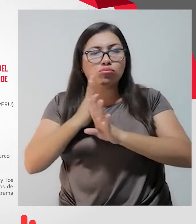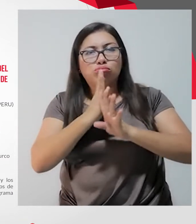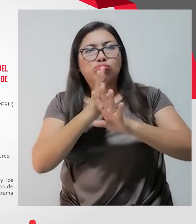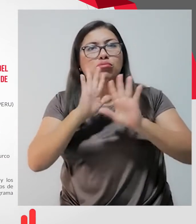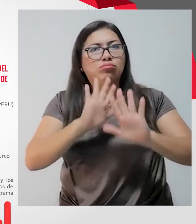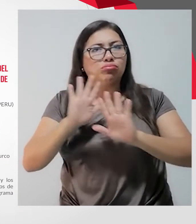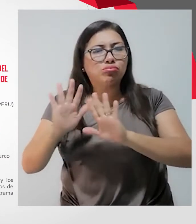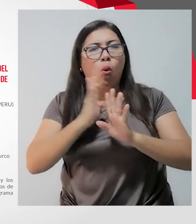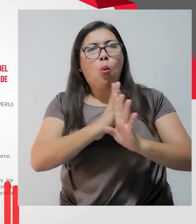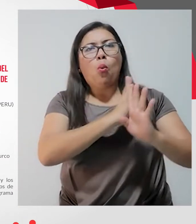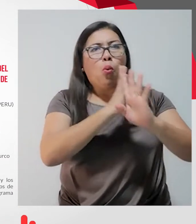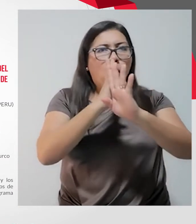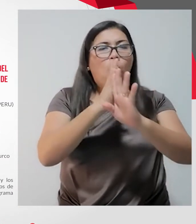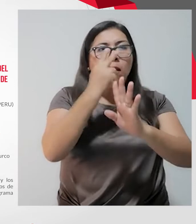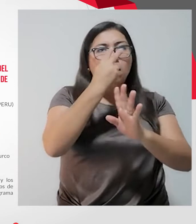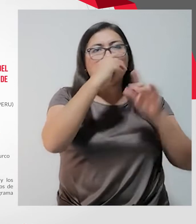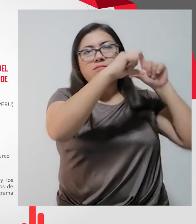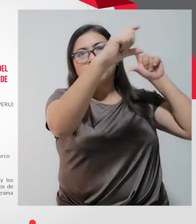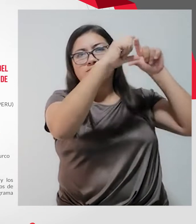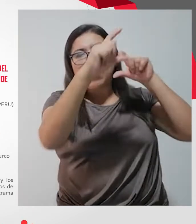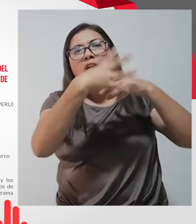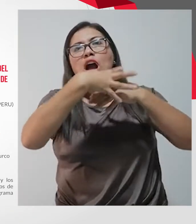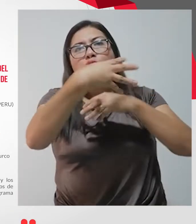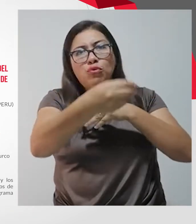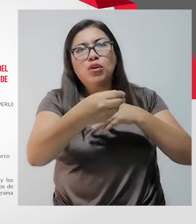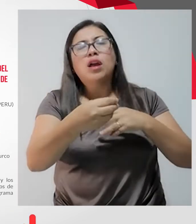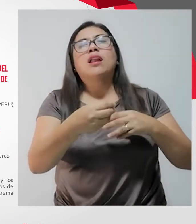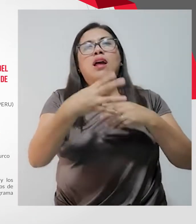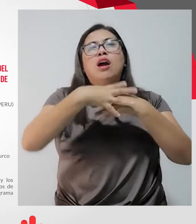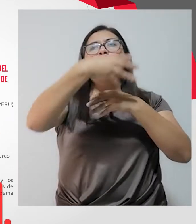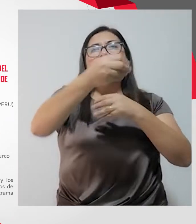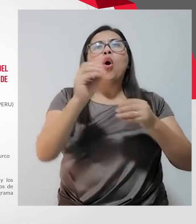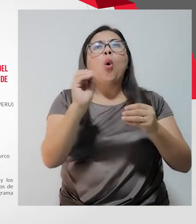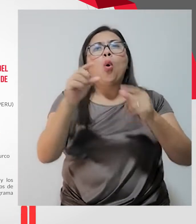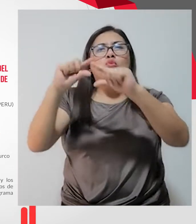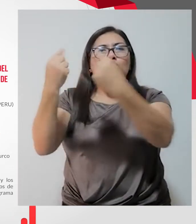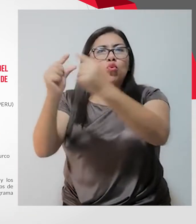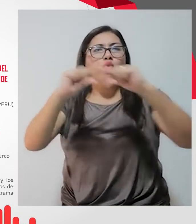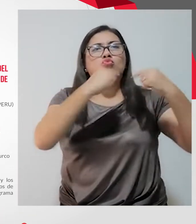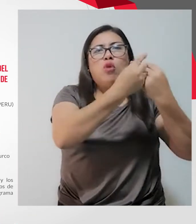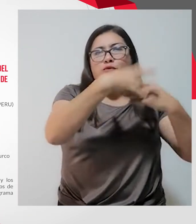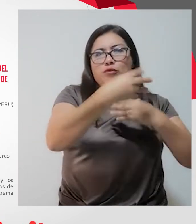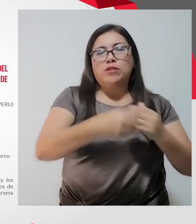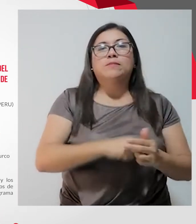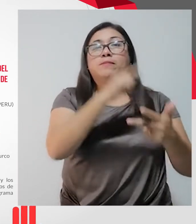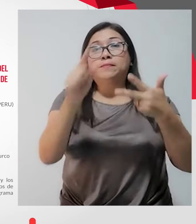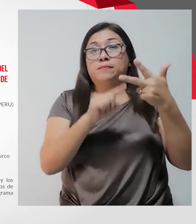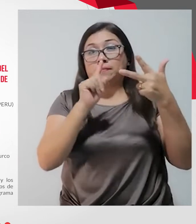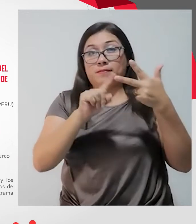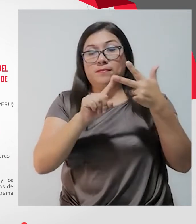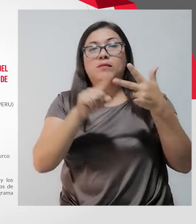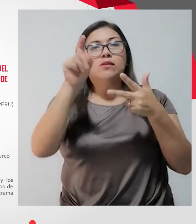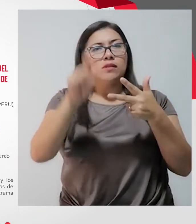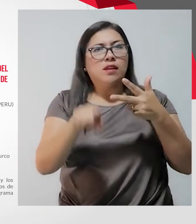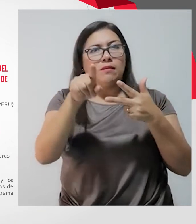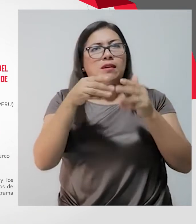utilizando las rutas de evacuación hacia una zona segura externa o puntos de reunión. Paso 3.